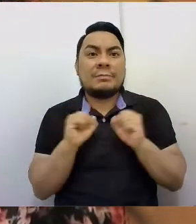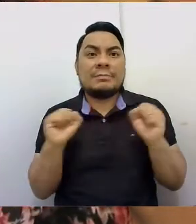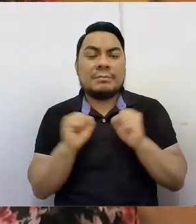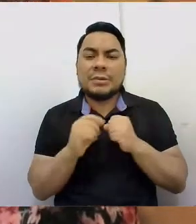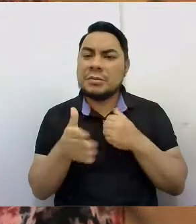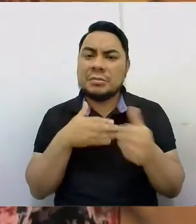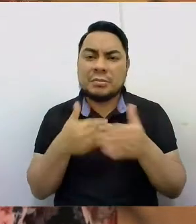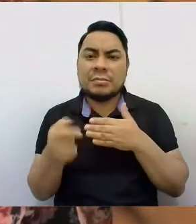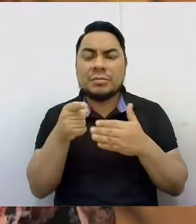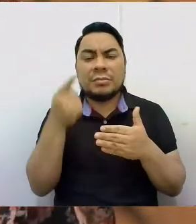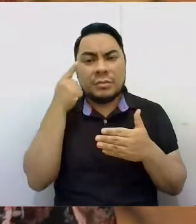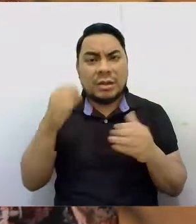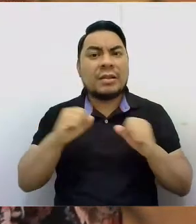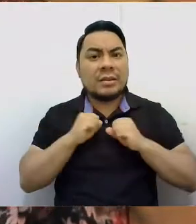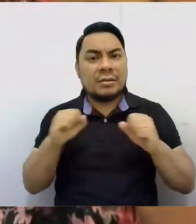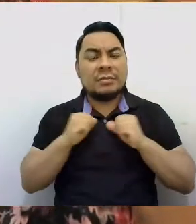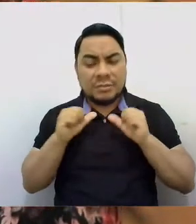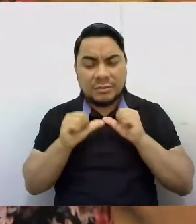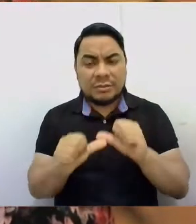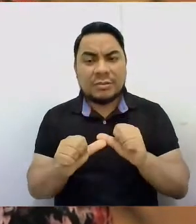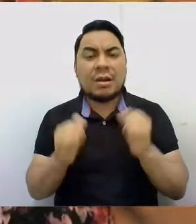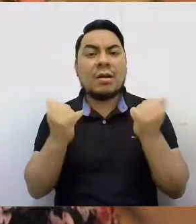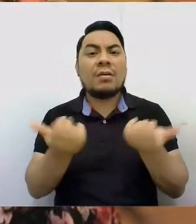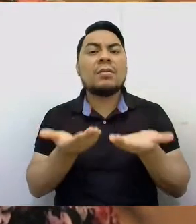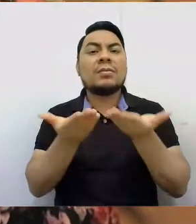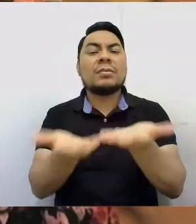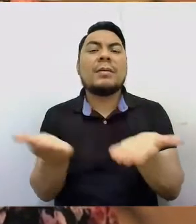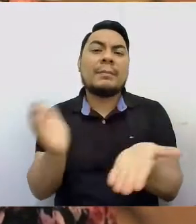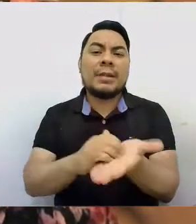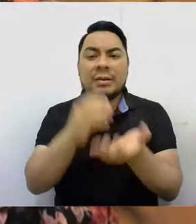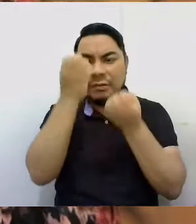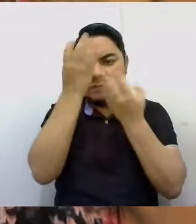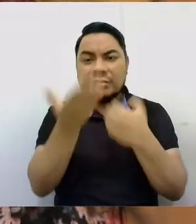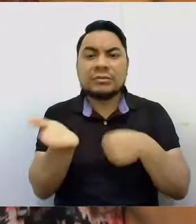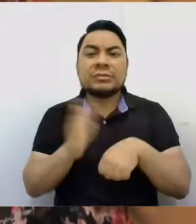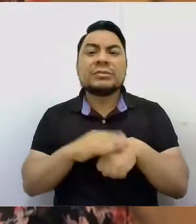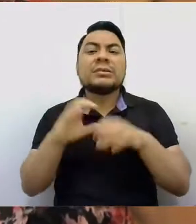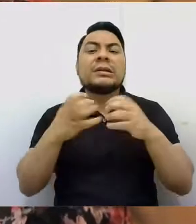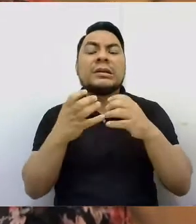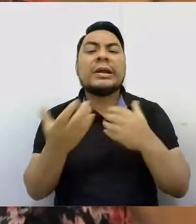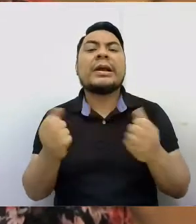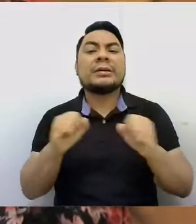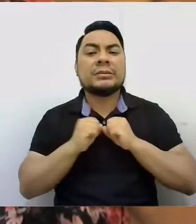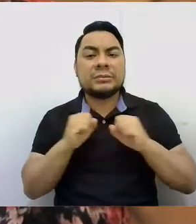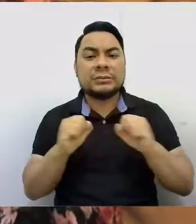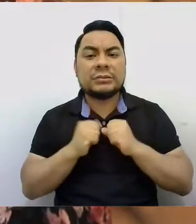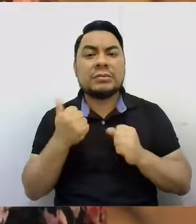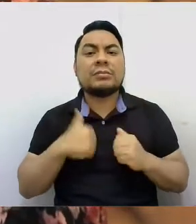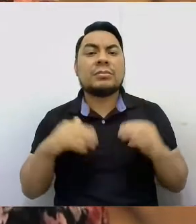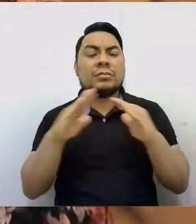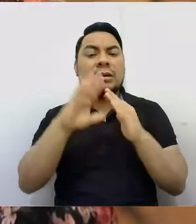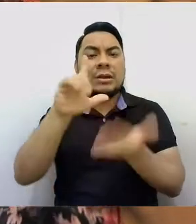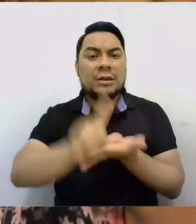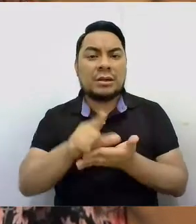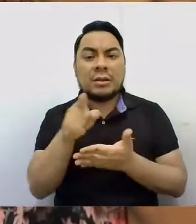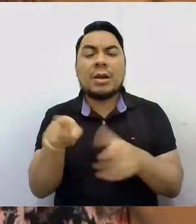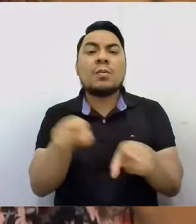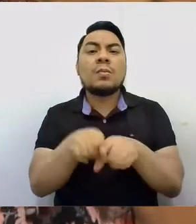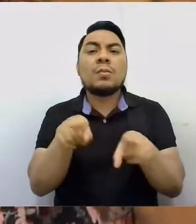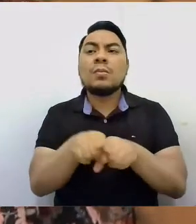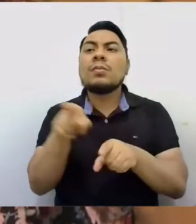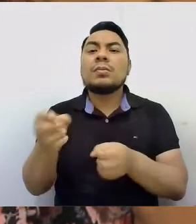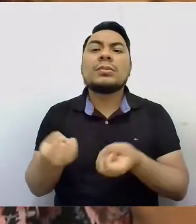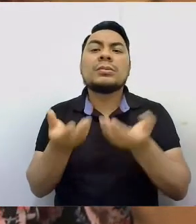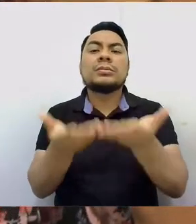el deporte. A continuación les damos más información sobre las clases de gimnasia de la Municipalidad de Lima, las mismas que se imparten en cuatro